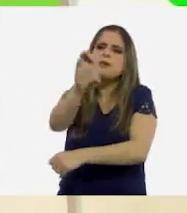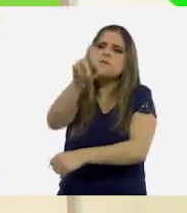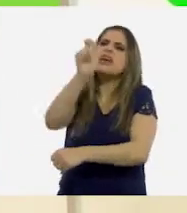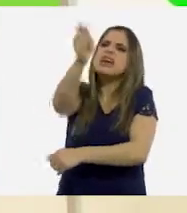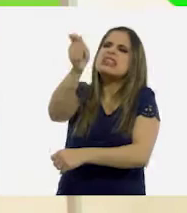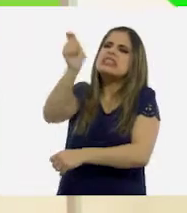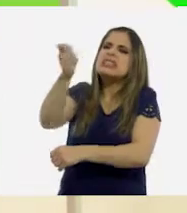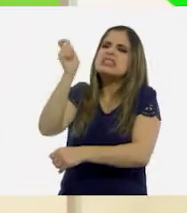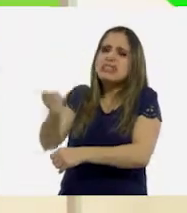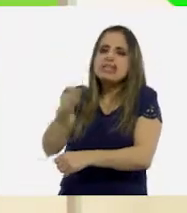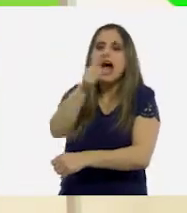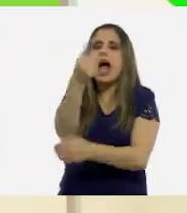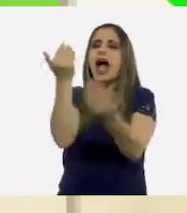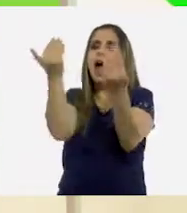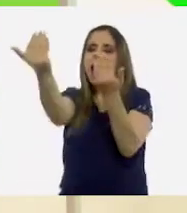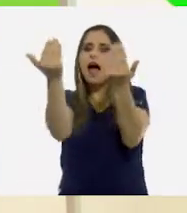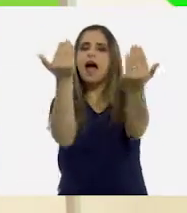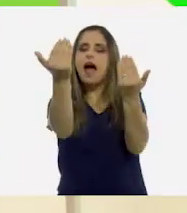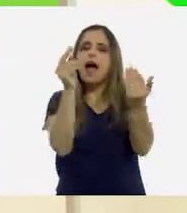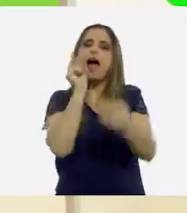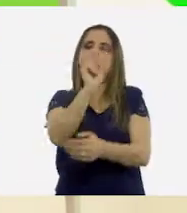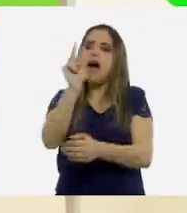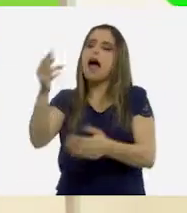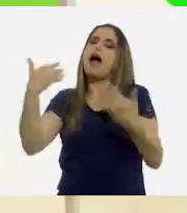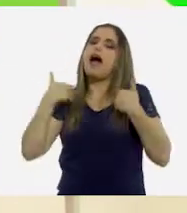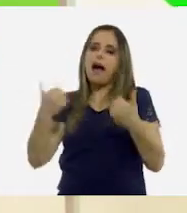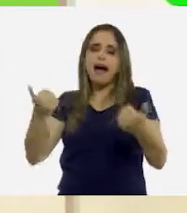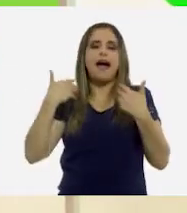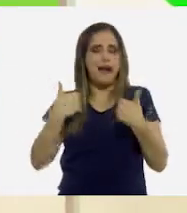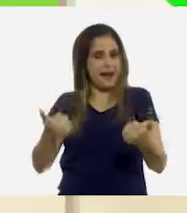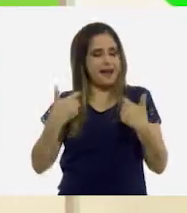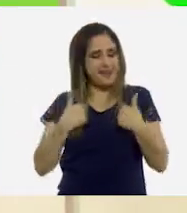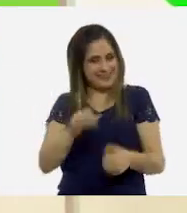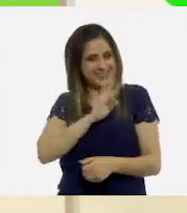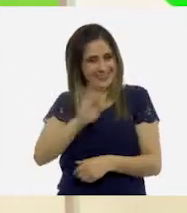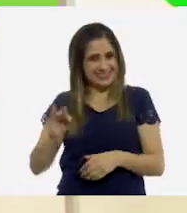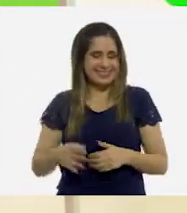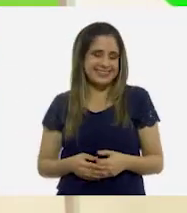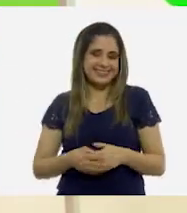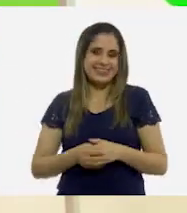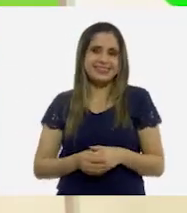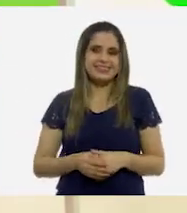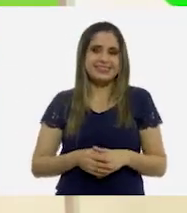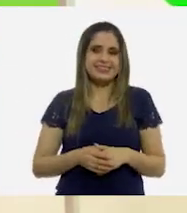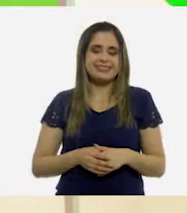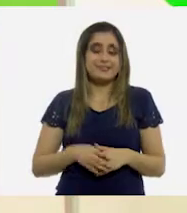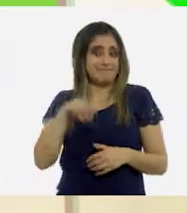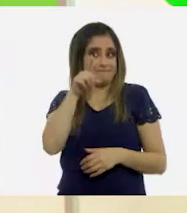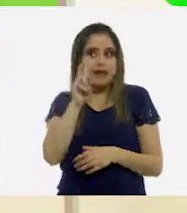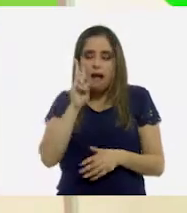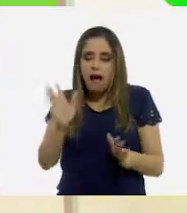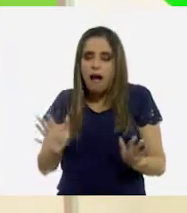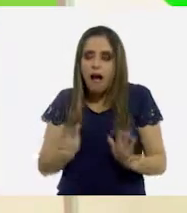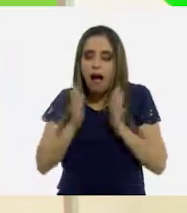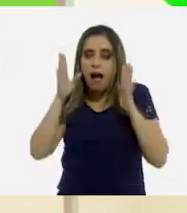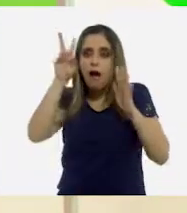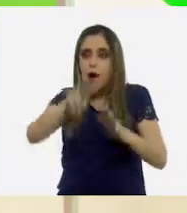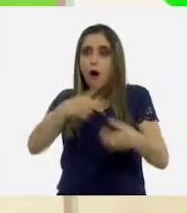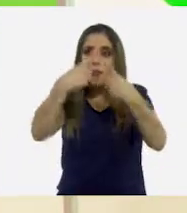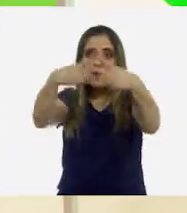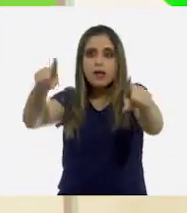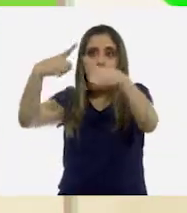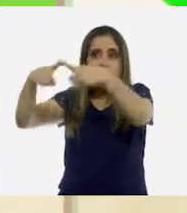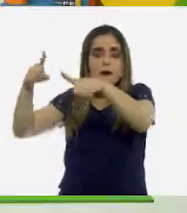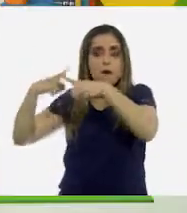comparar las semejanzas y diferencias con relación a sus propias experiencias. Se sorprenderán de todo lo que pueden